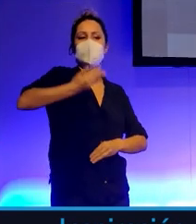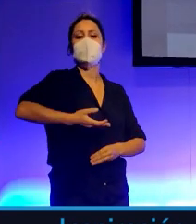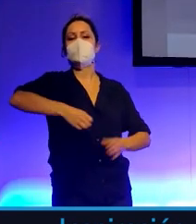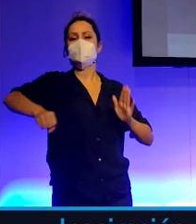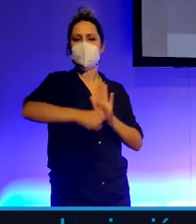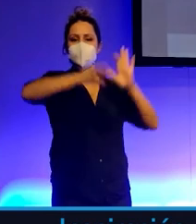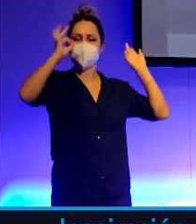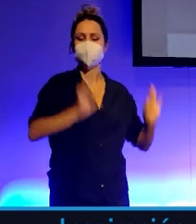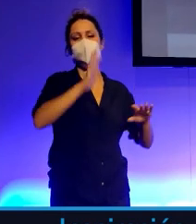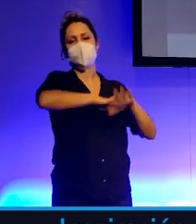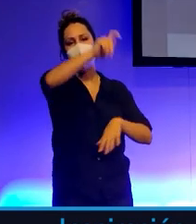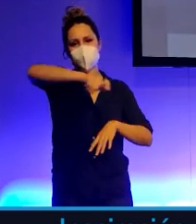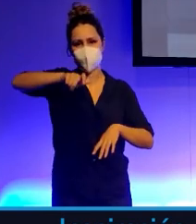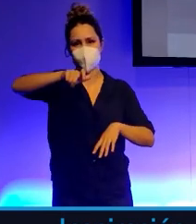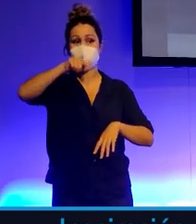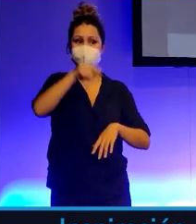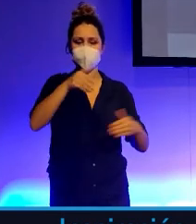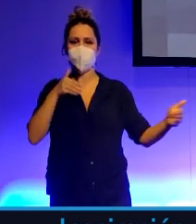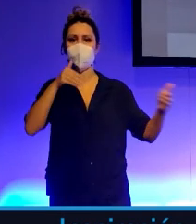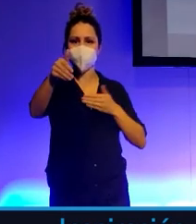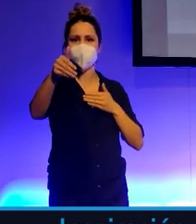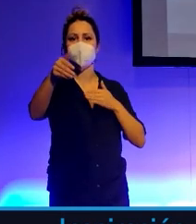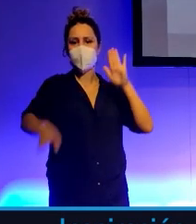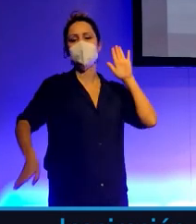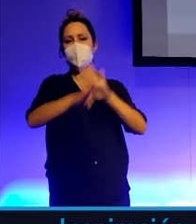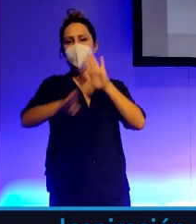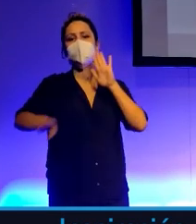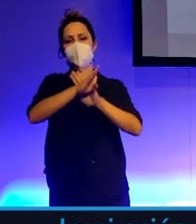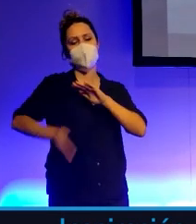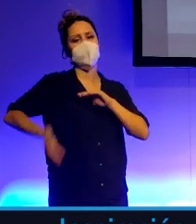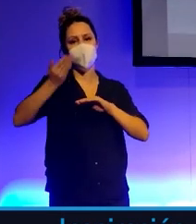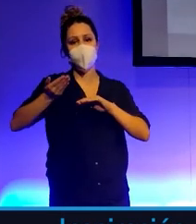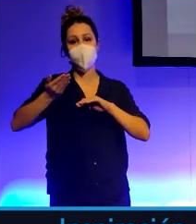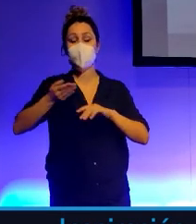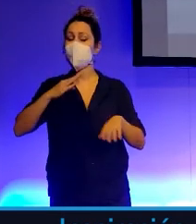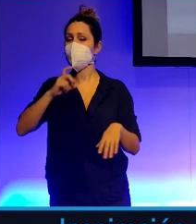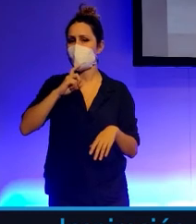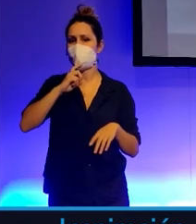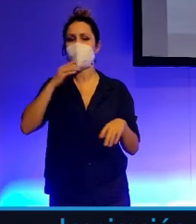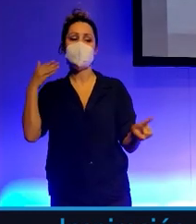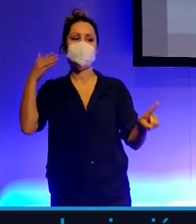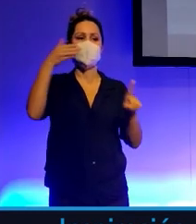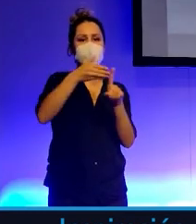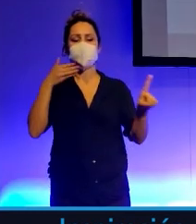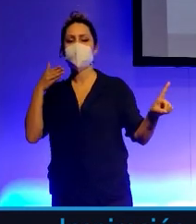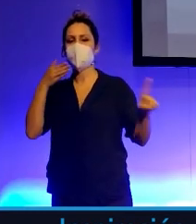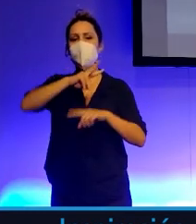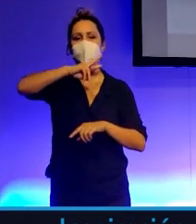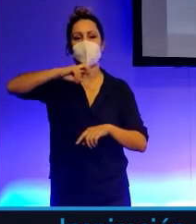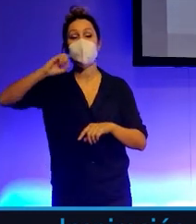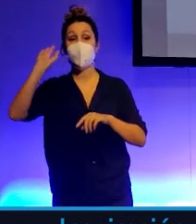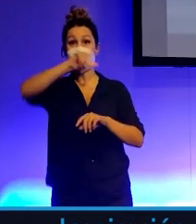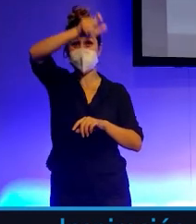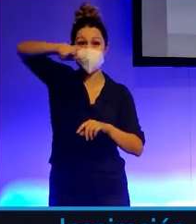creen ese valor trascendente. Con propósito, con valores, conectando con las personas desde muchos